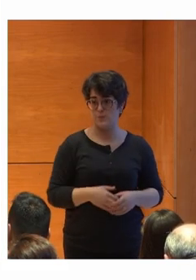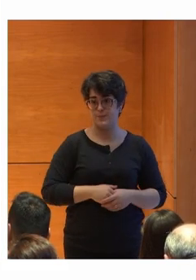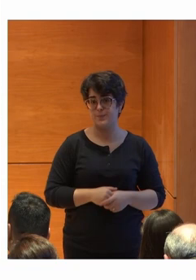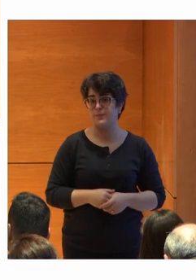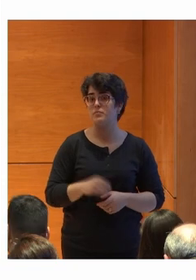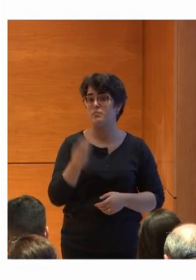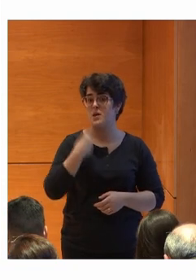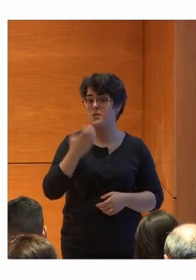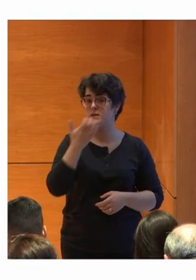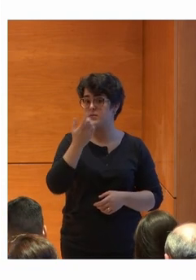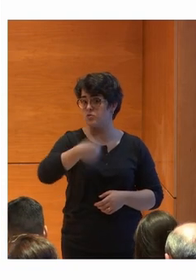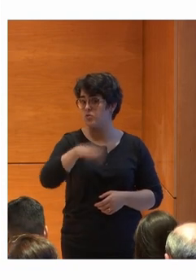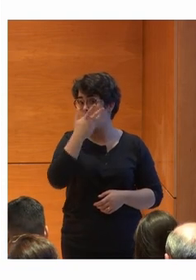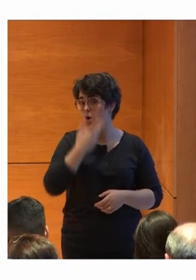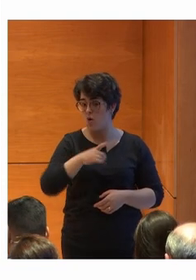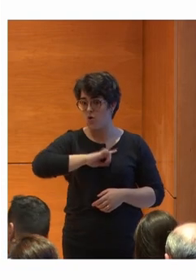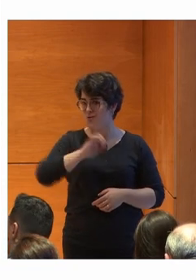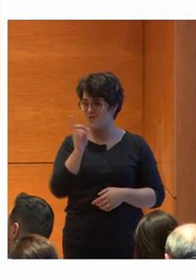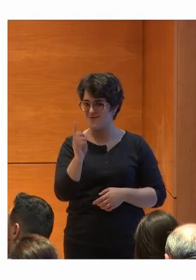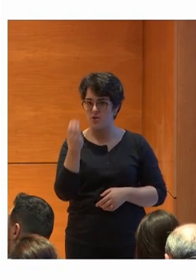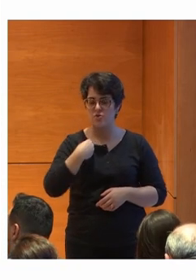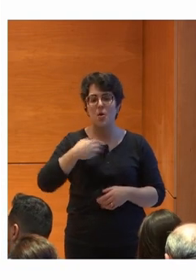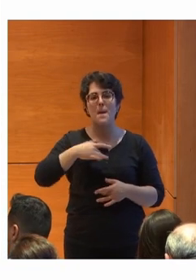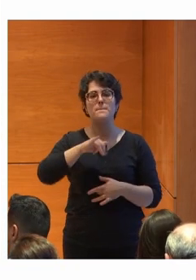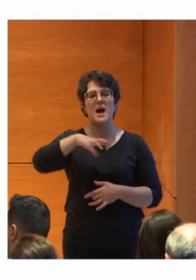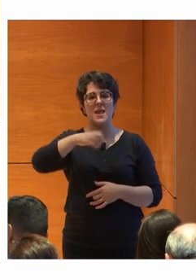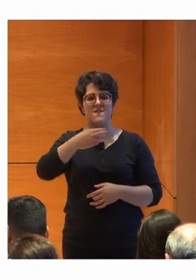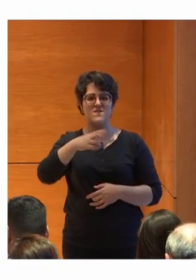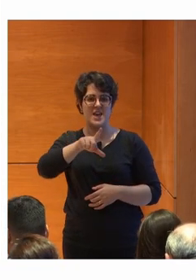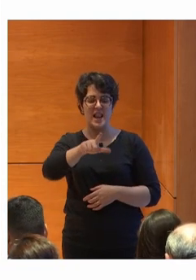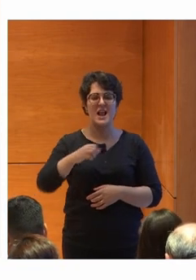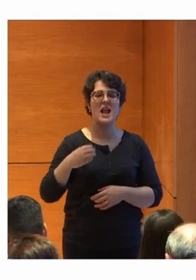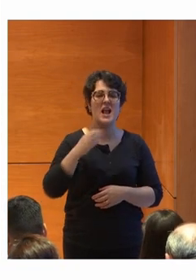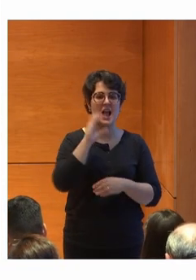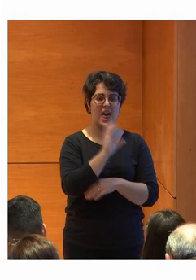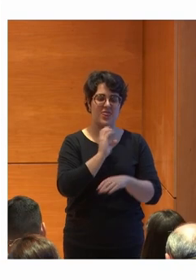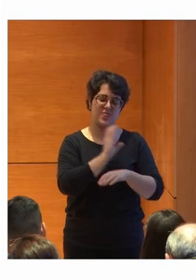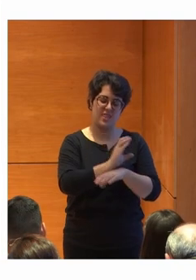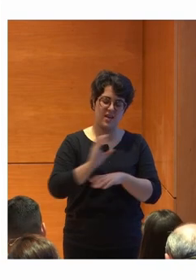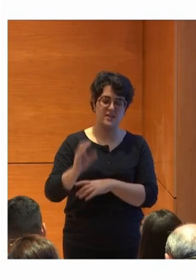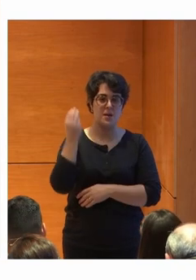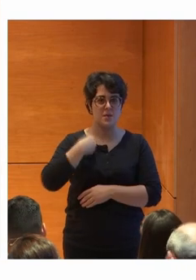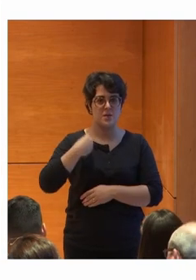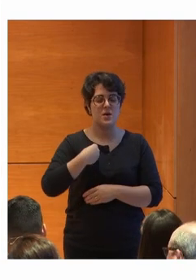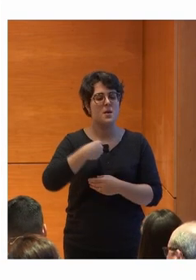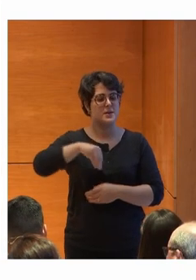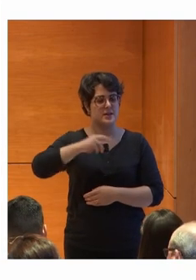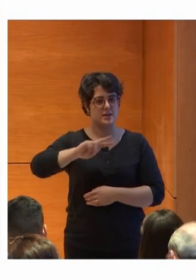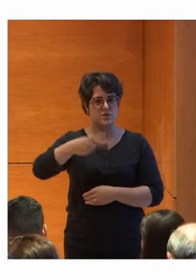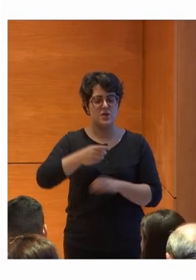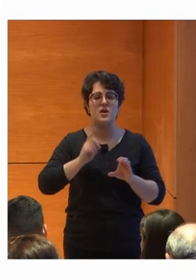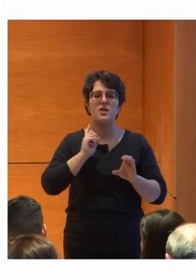Para quienes no me conocéis, soy Maribel Cáceres, vicepresidenta de Plena Inclusión España. El proyecto de